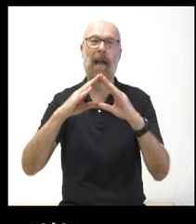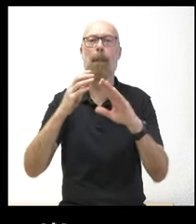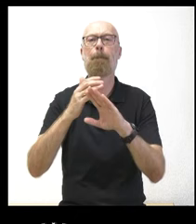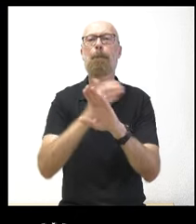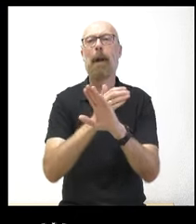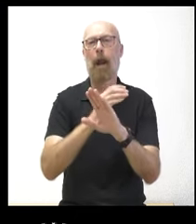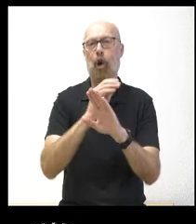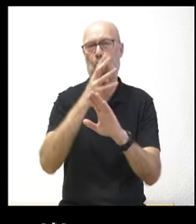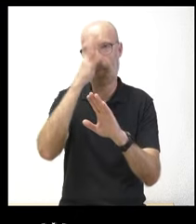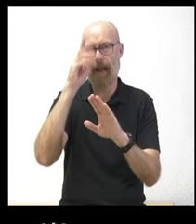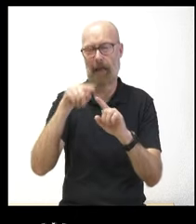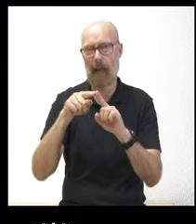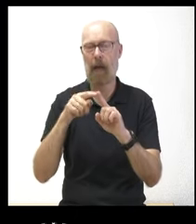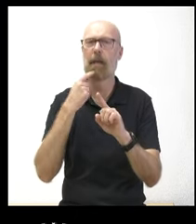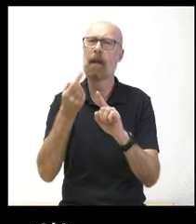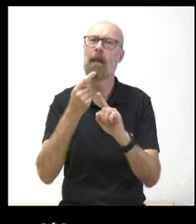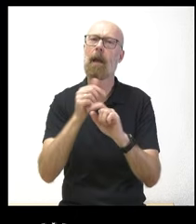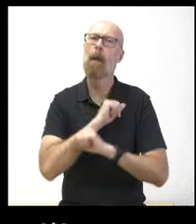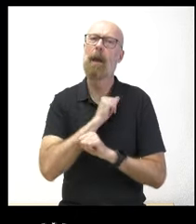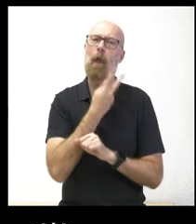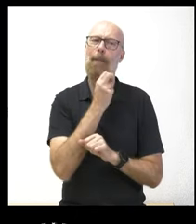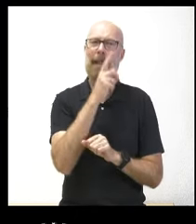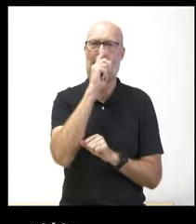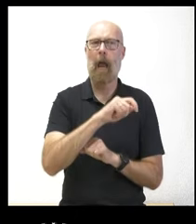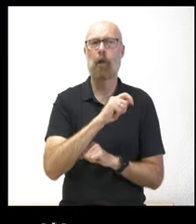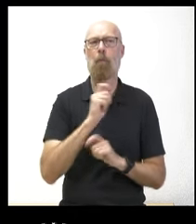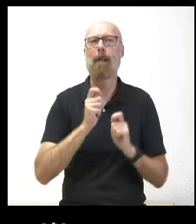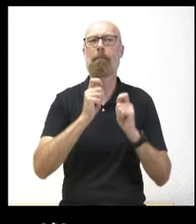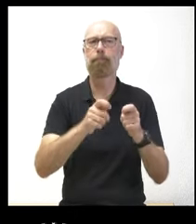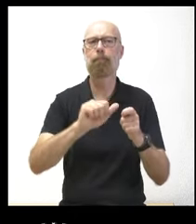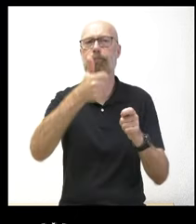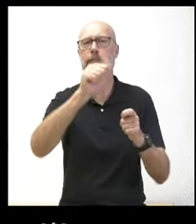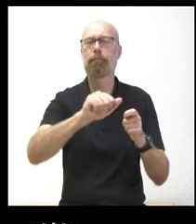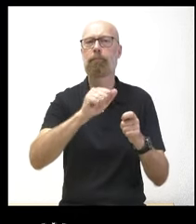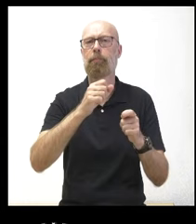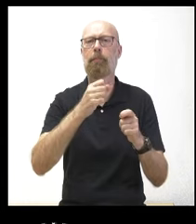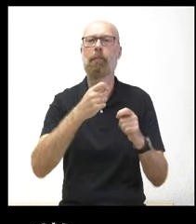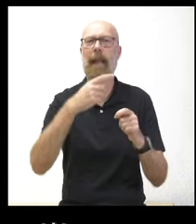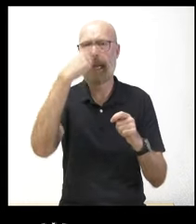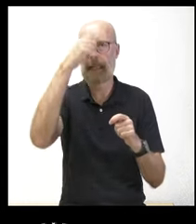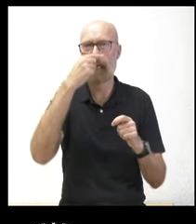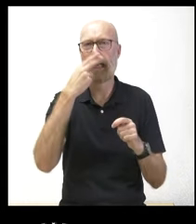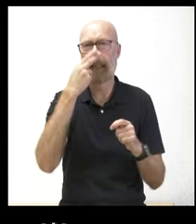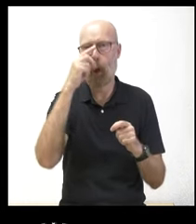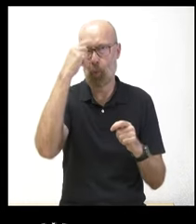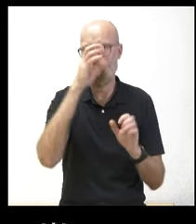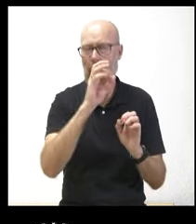años esperando a que se resuelva su declaración como bien de interés cultural ¿en qué punto se encuentra ese proceso de BIC?